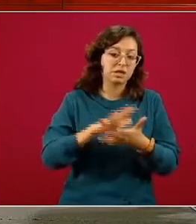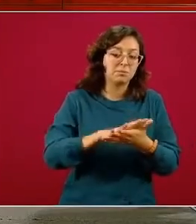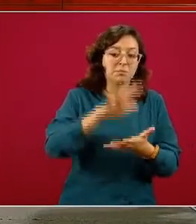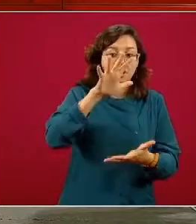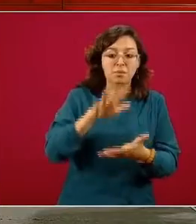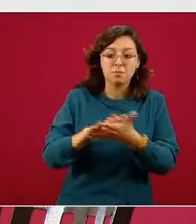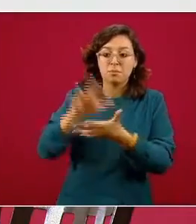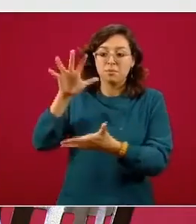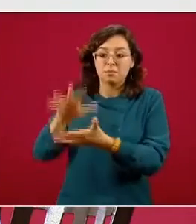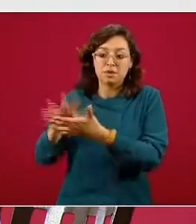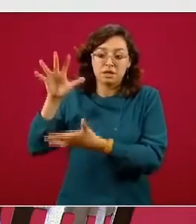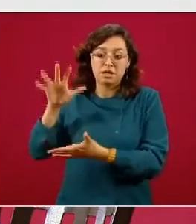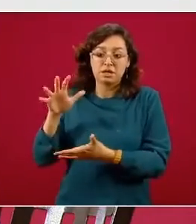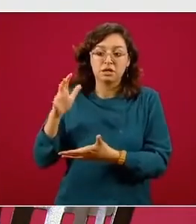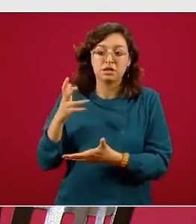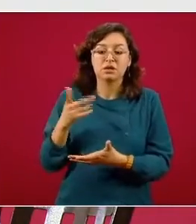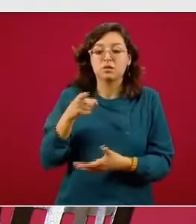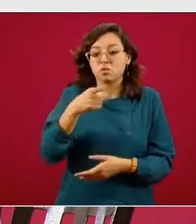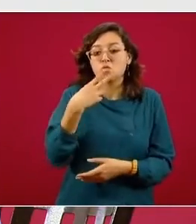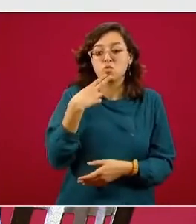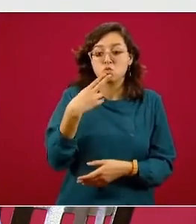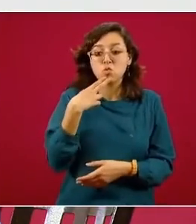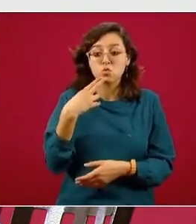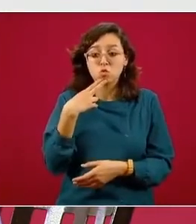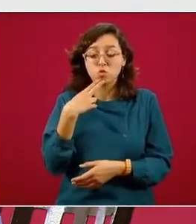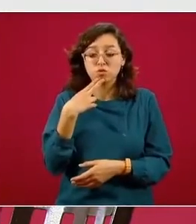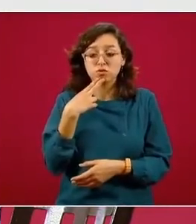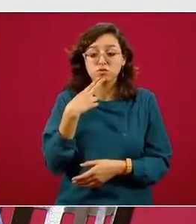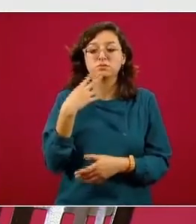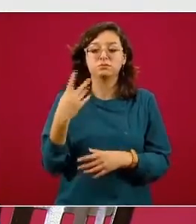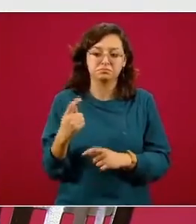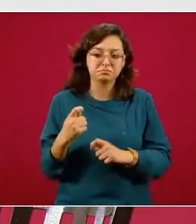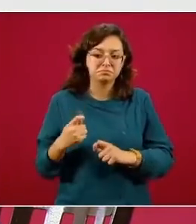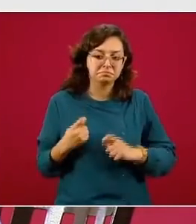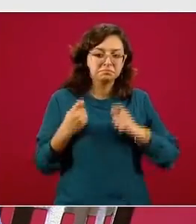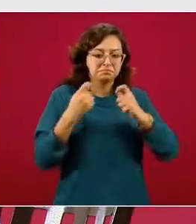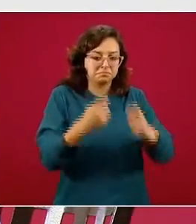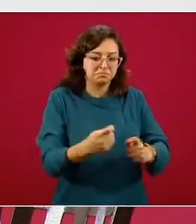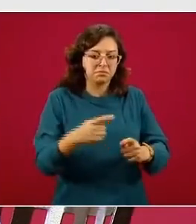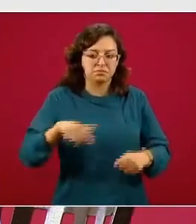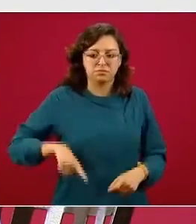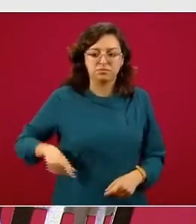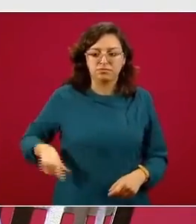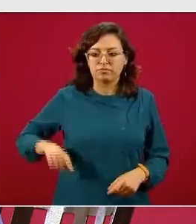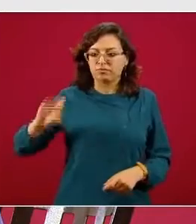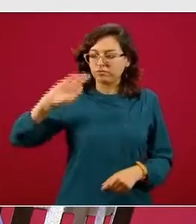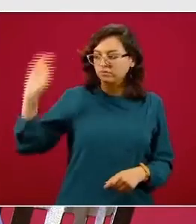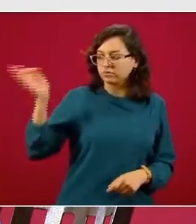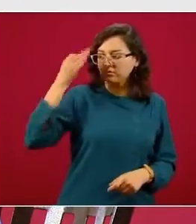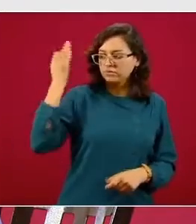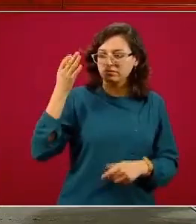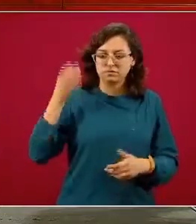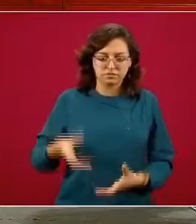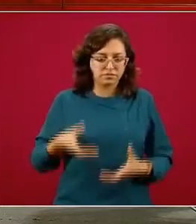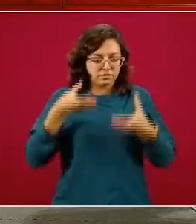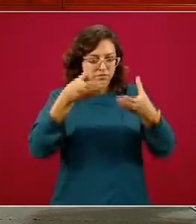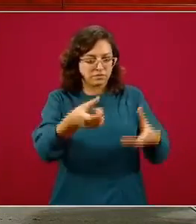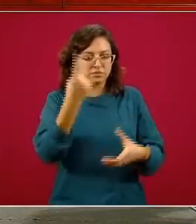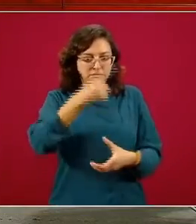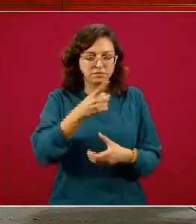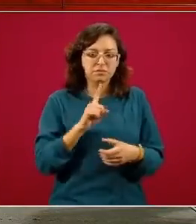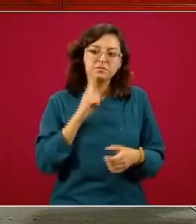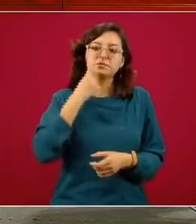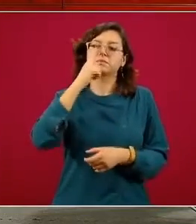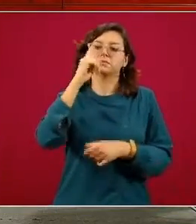de los insumos que utilizan los laboratorios estatales se los proporcionamos nosotros desde el gobierno federal para las pruebas de COVID